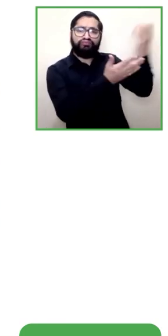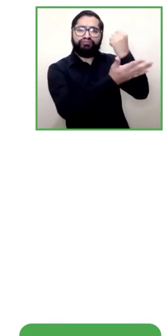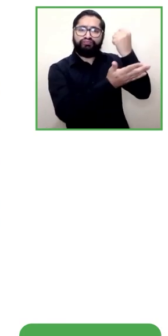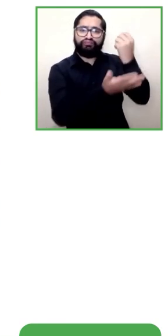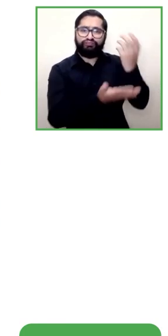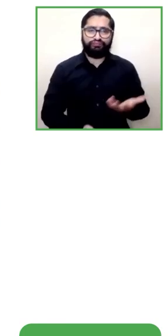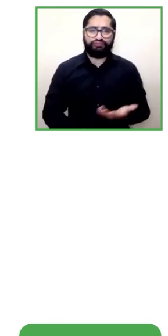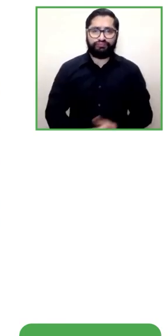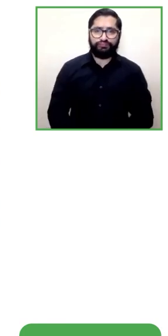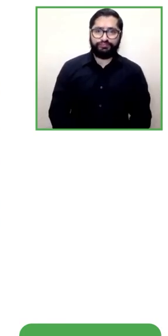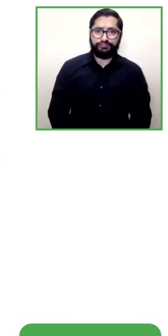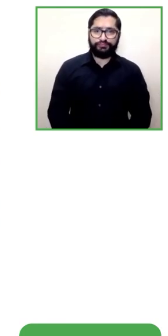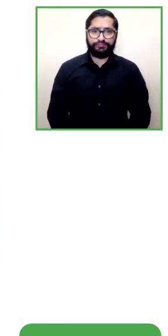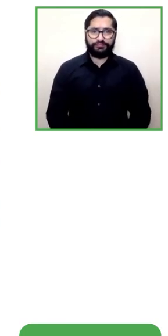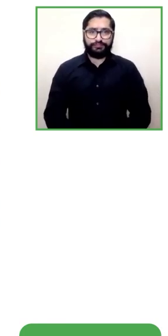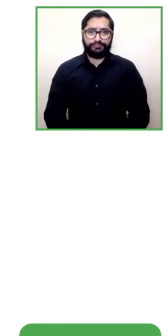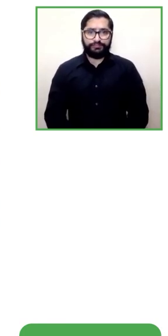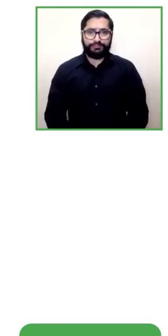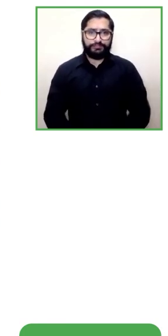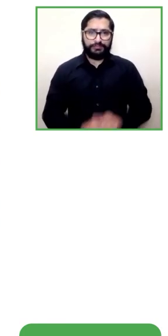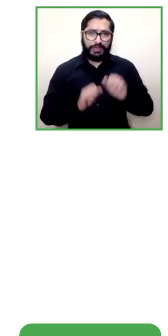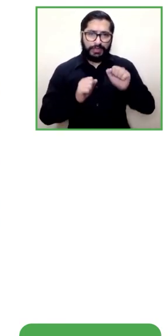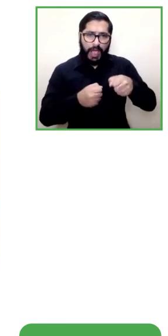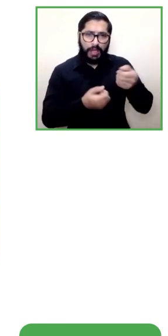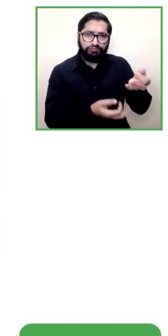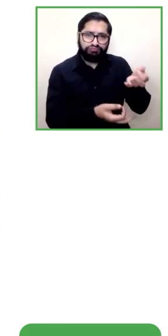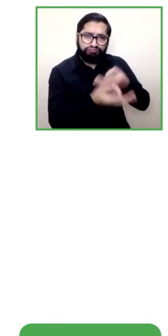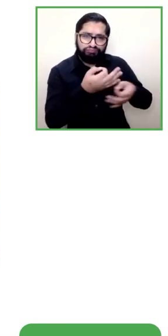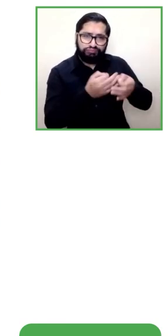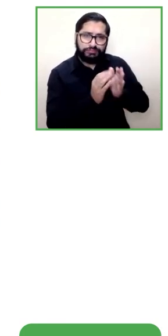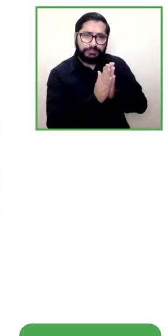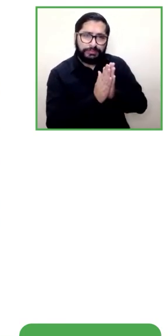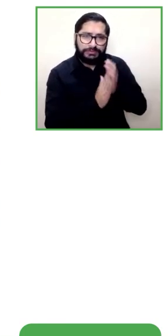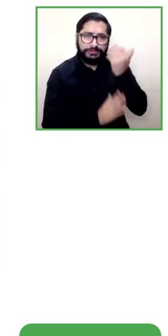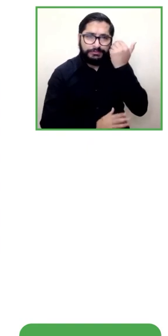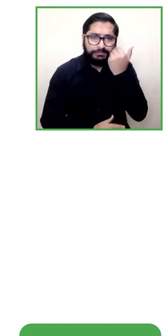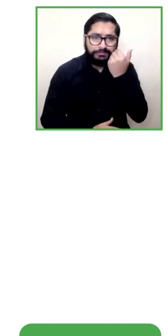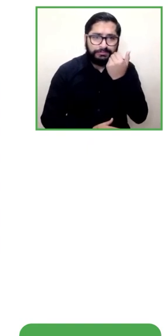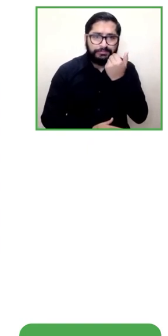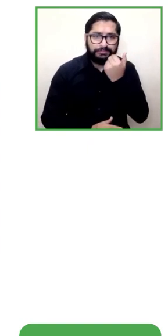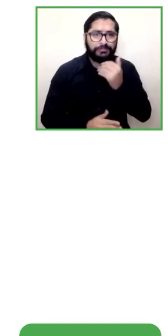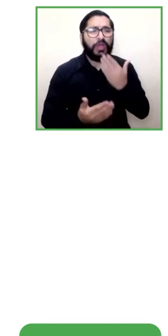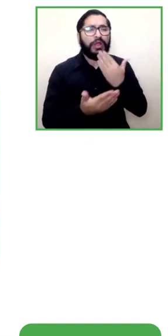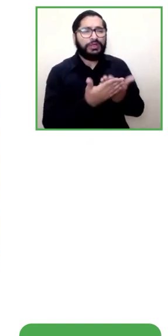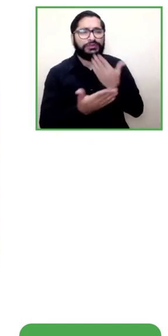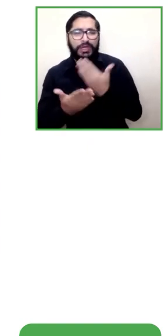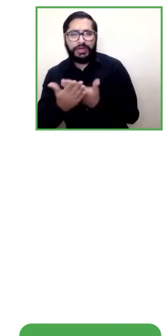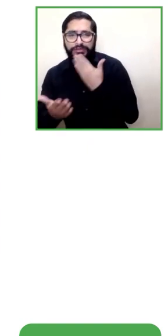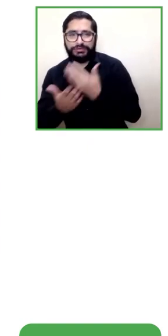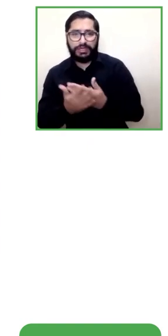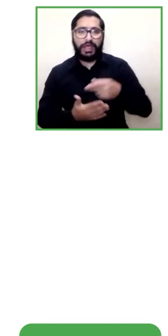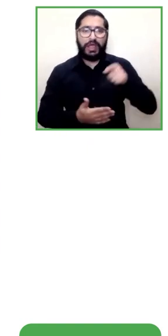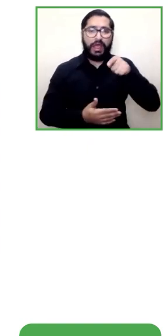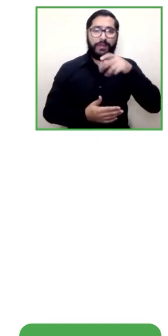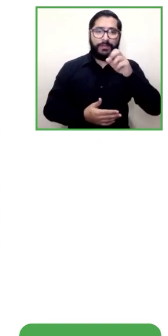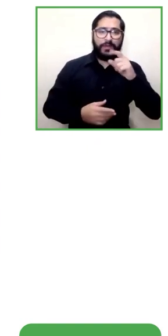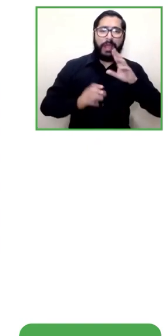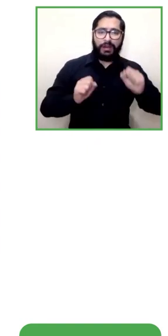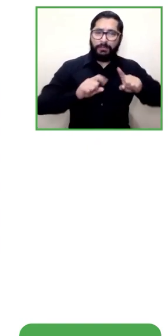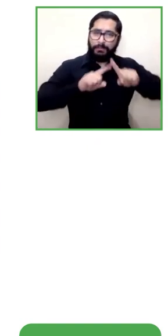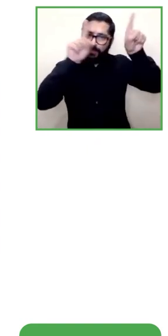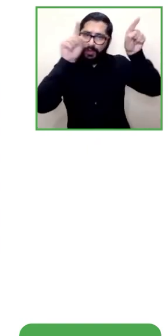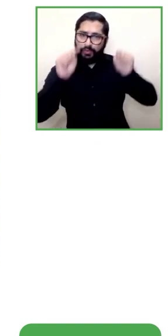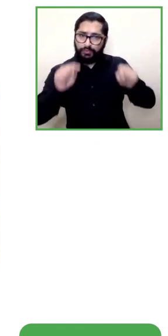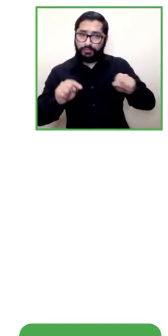Gracias por la pregunta Quizás tenemos dos desafíos principales el